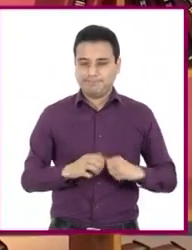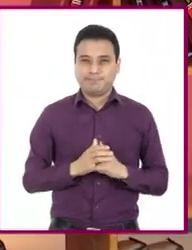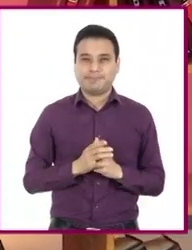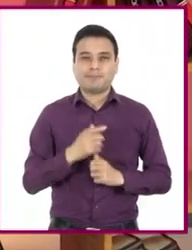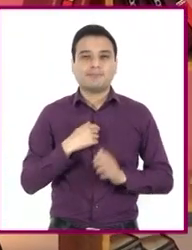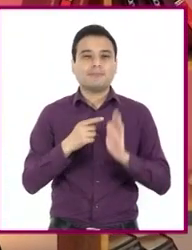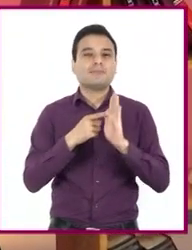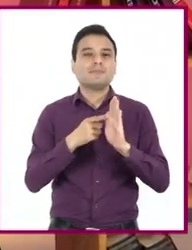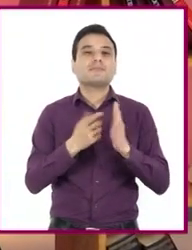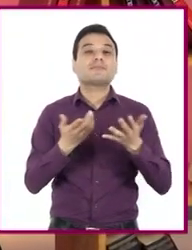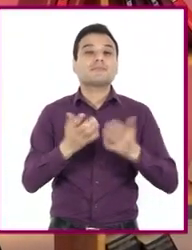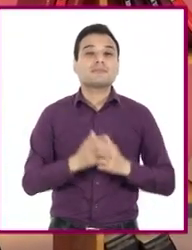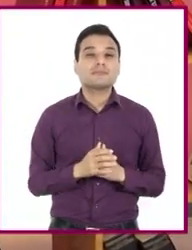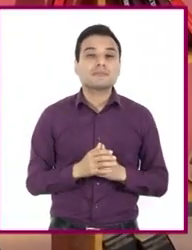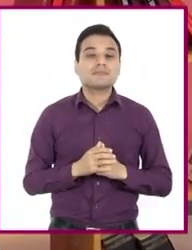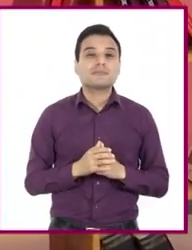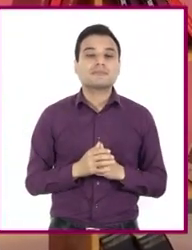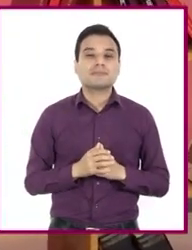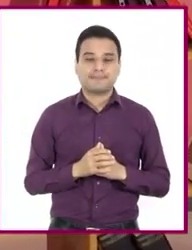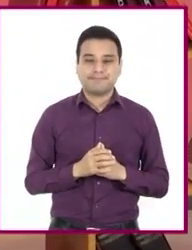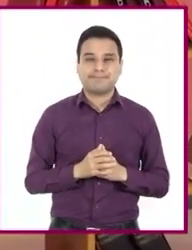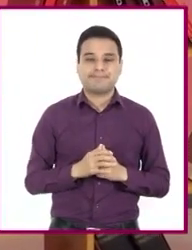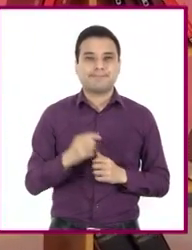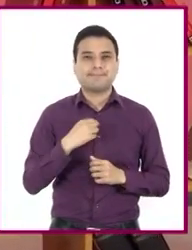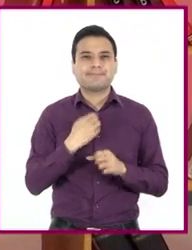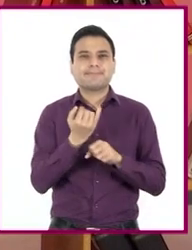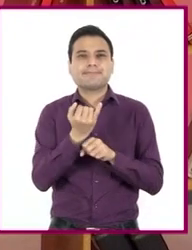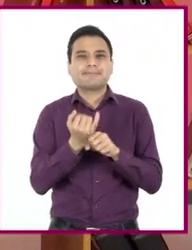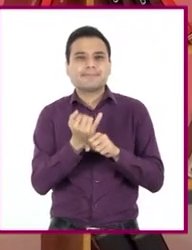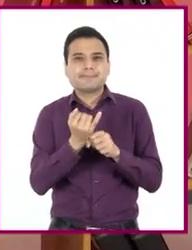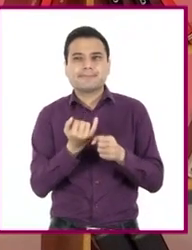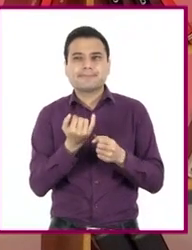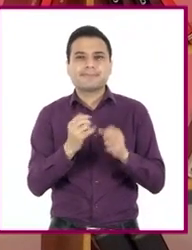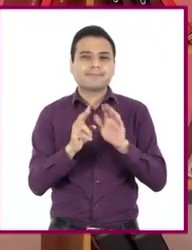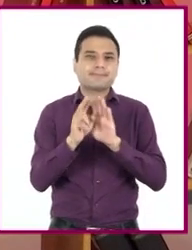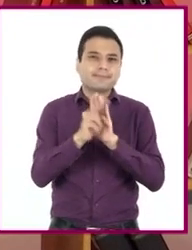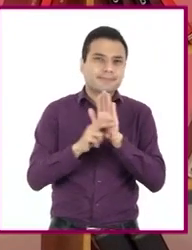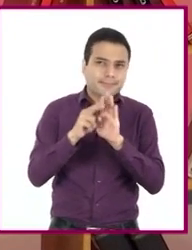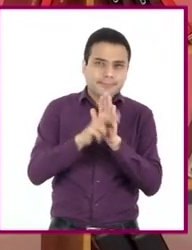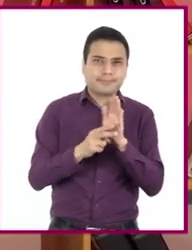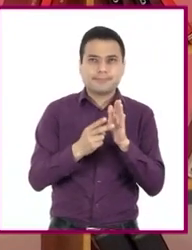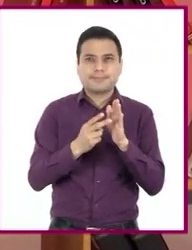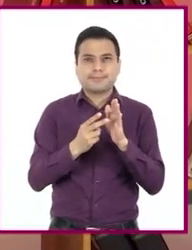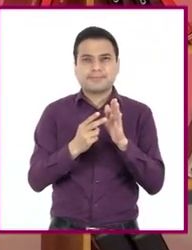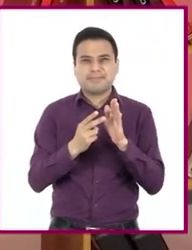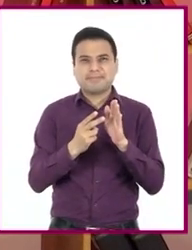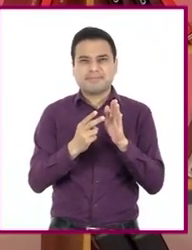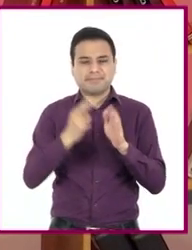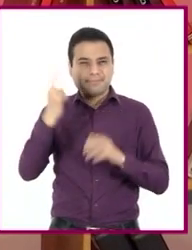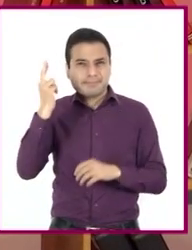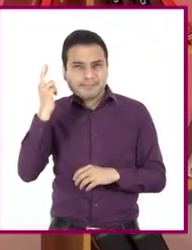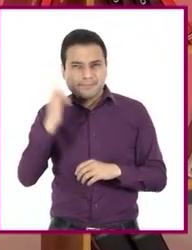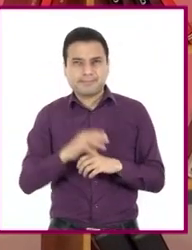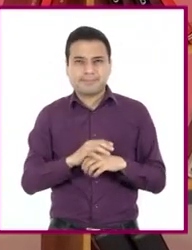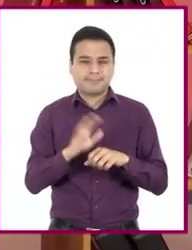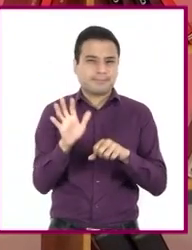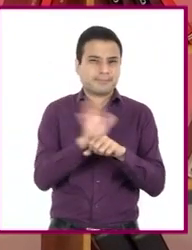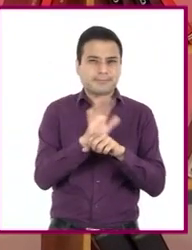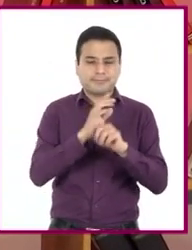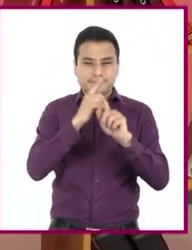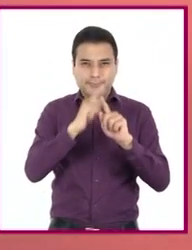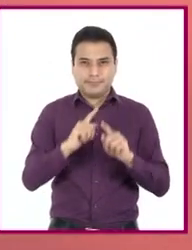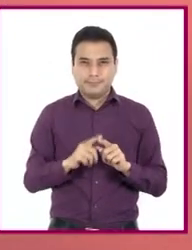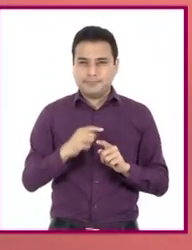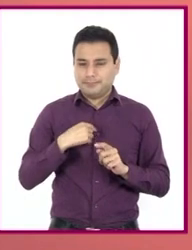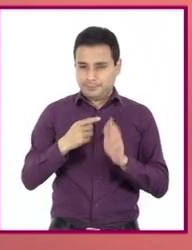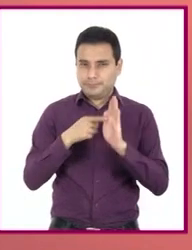mostraré las referencias de los programas y videos que hemos visto y escuchado en la sesión. Pero están en desorden y no se sabe